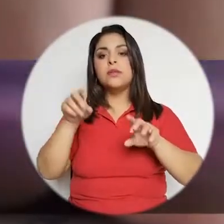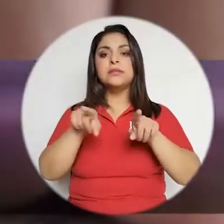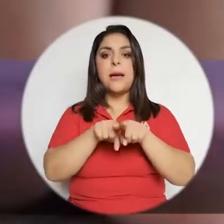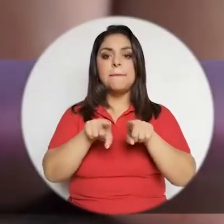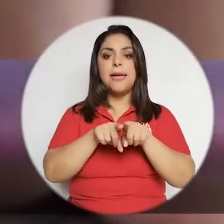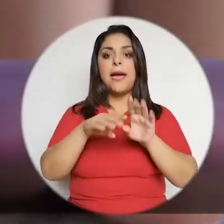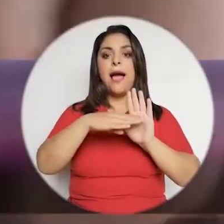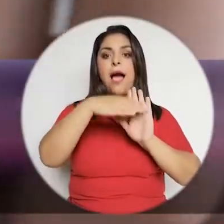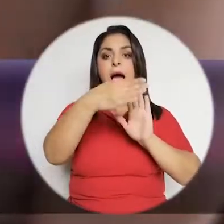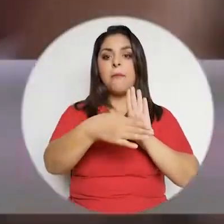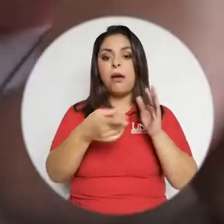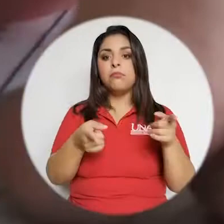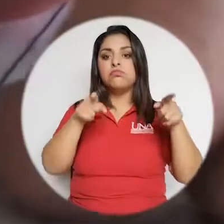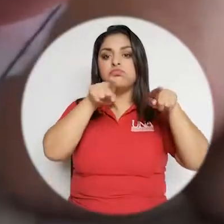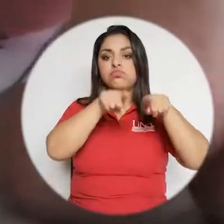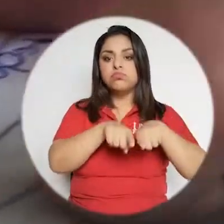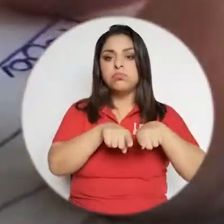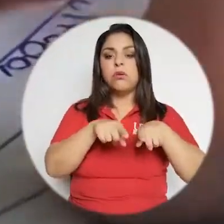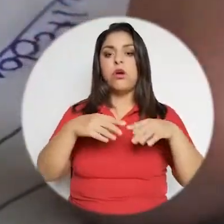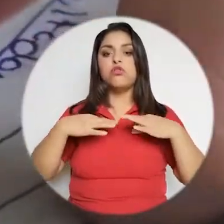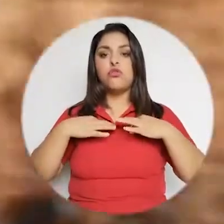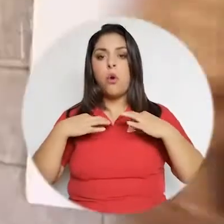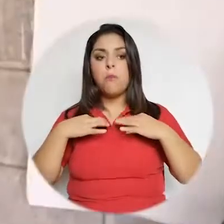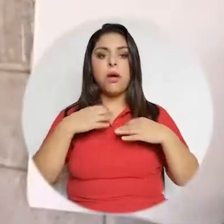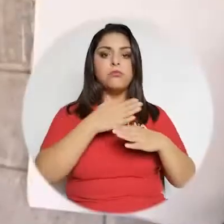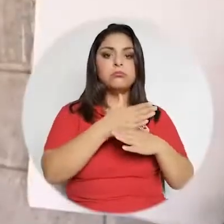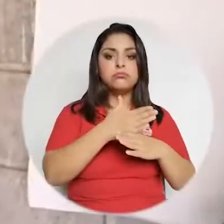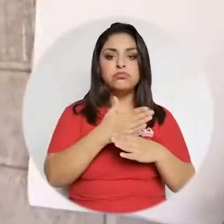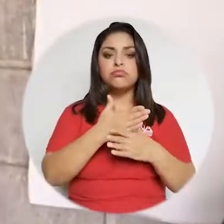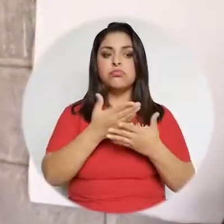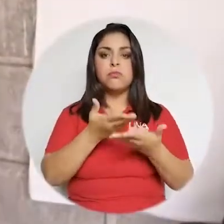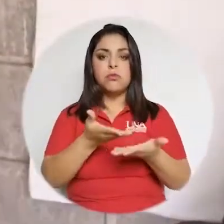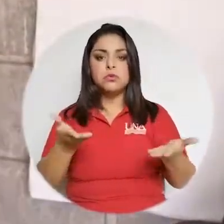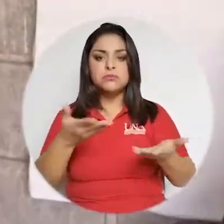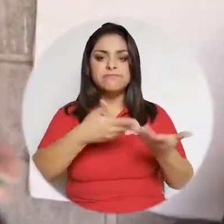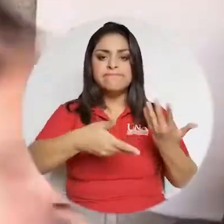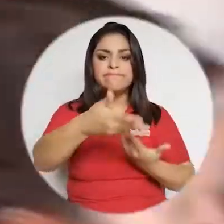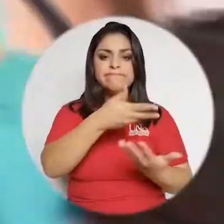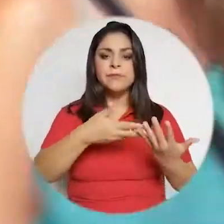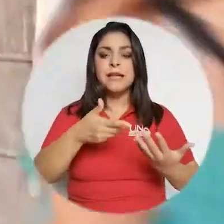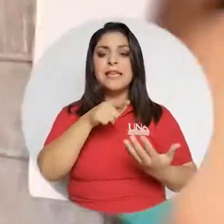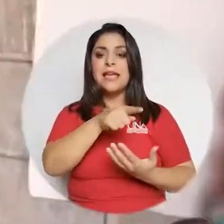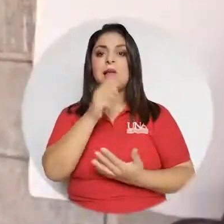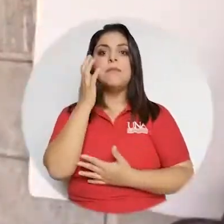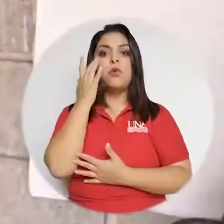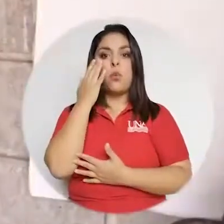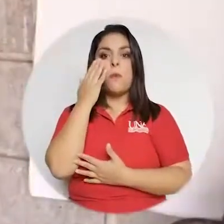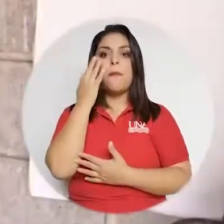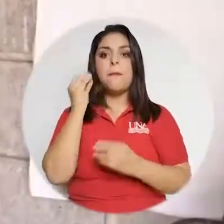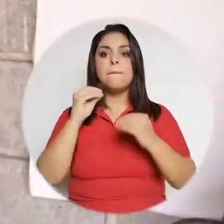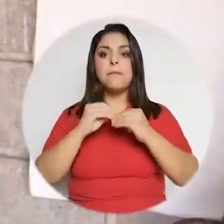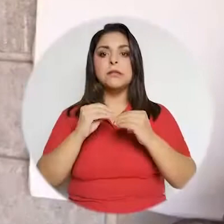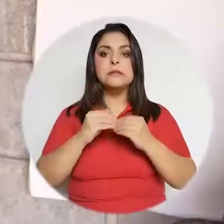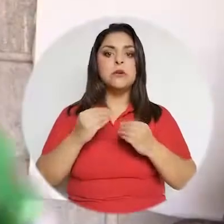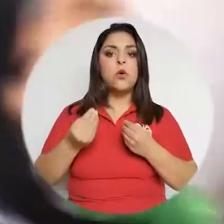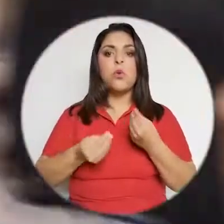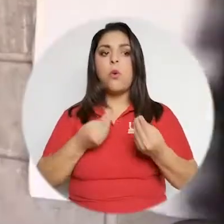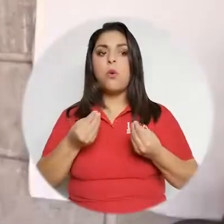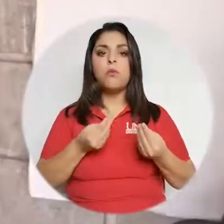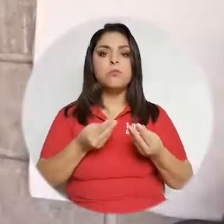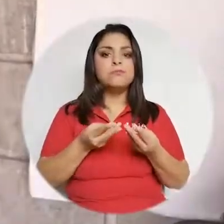posiblemente la cama también, la ropa, los utensilios, ¿verdad? Si tiene preocupaciones